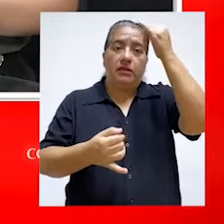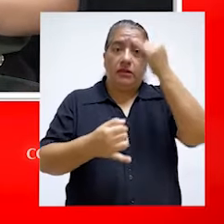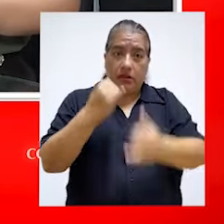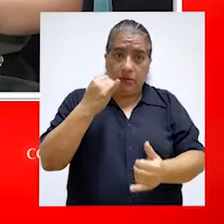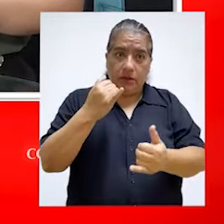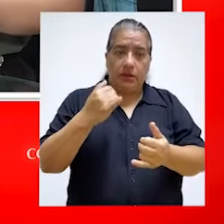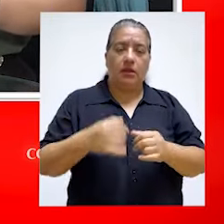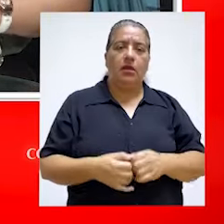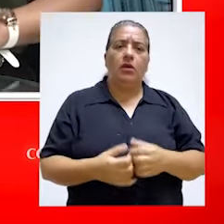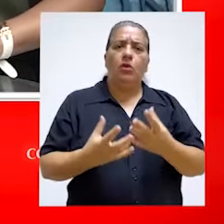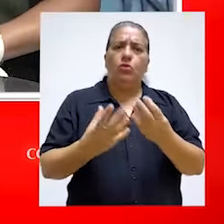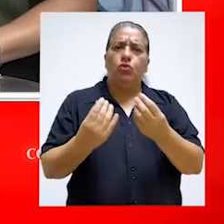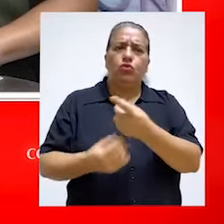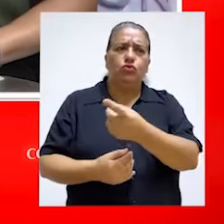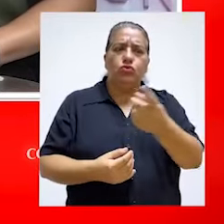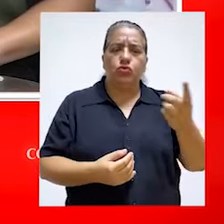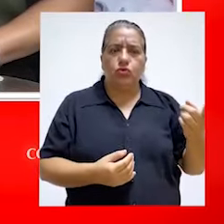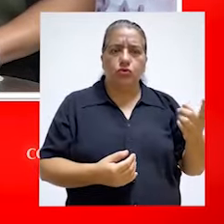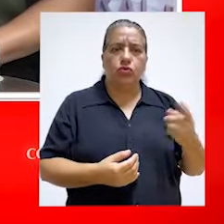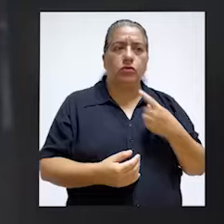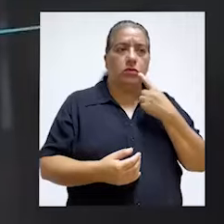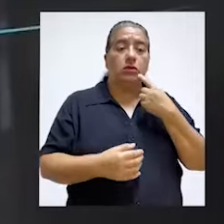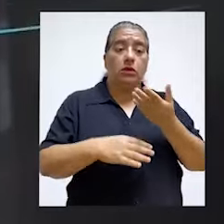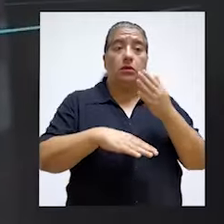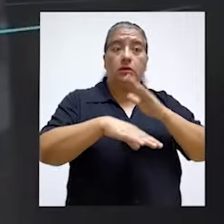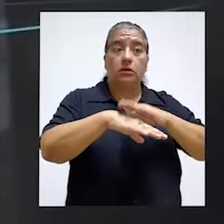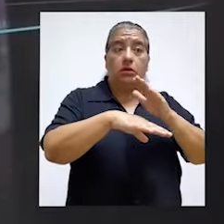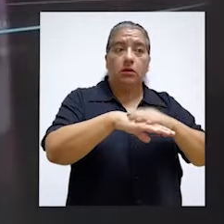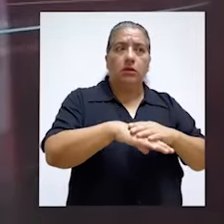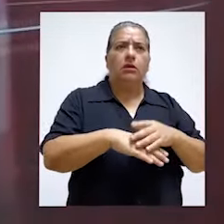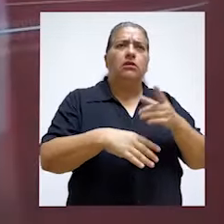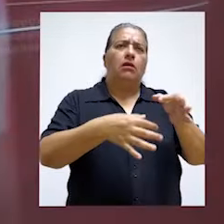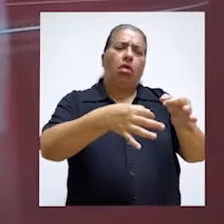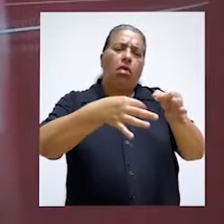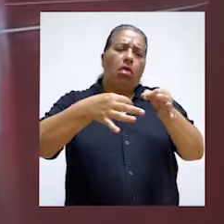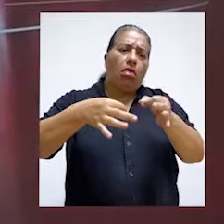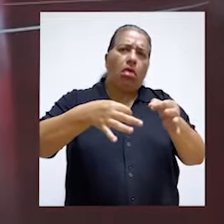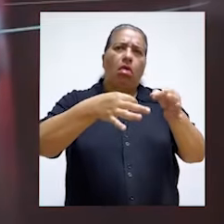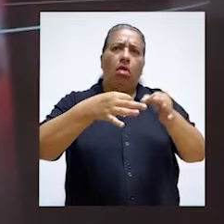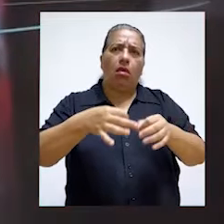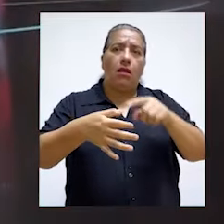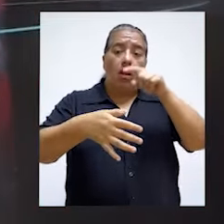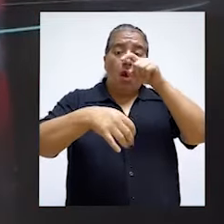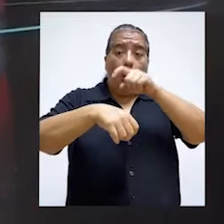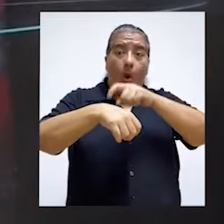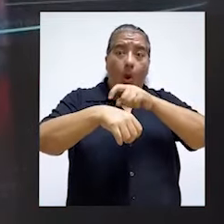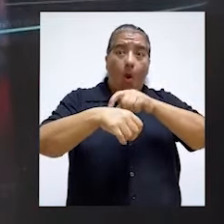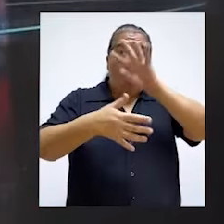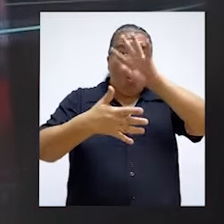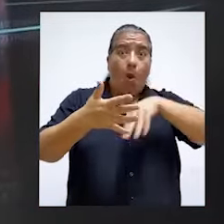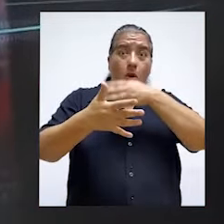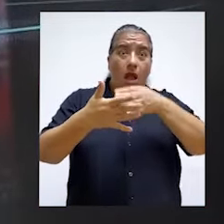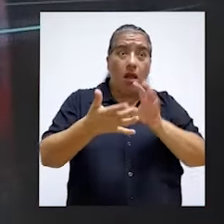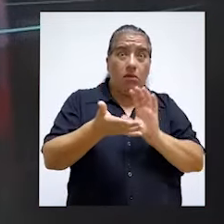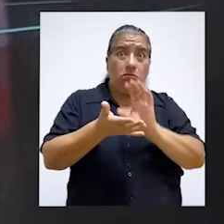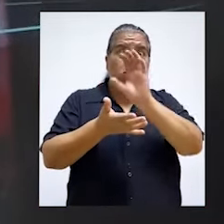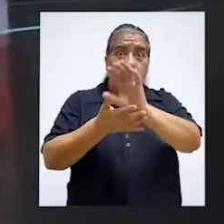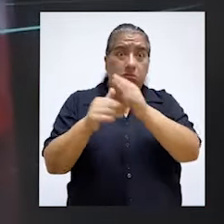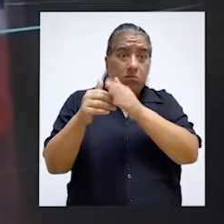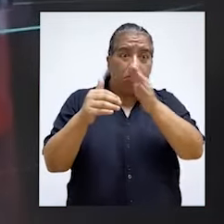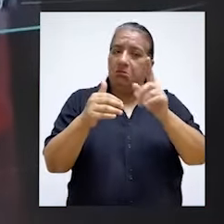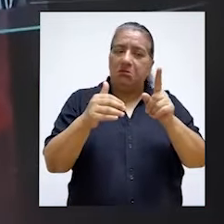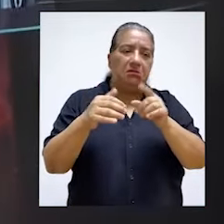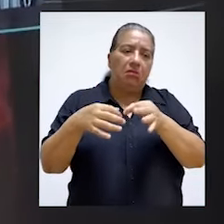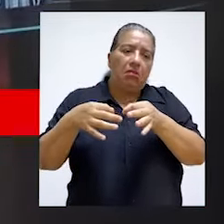estudio que ustedes han realizado es certero? Bueno, quisiéramos mencionar a propósito las ventajas de esta herramienta. Esta